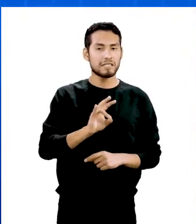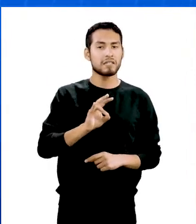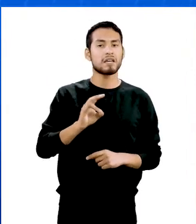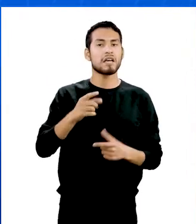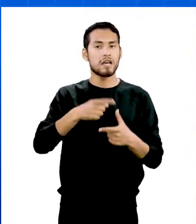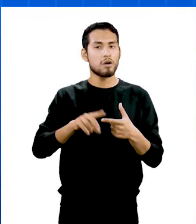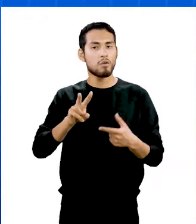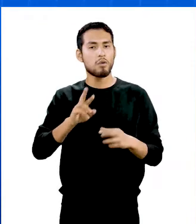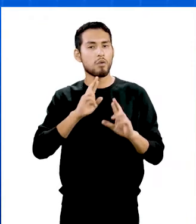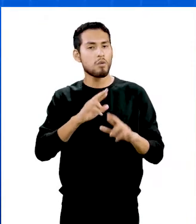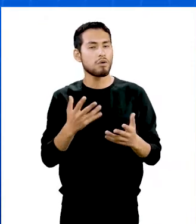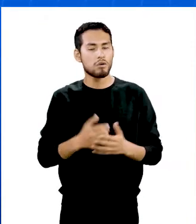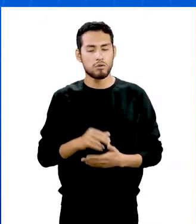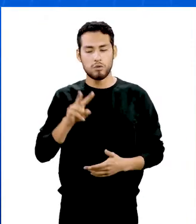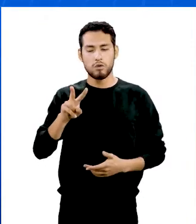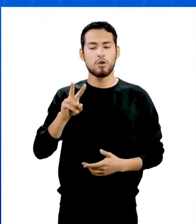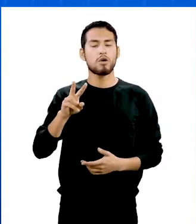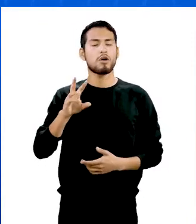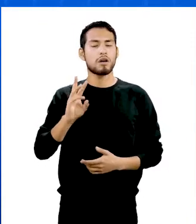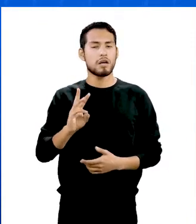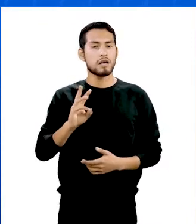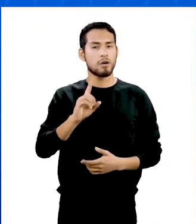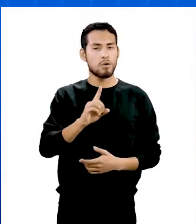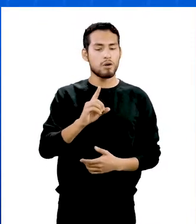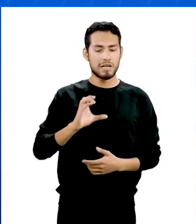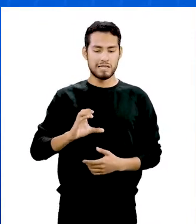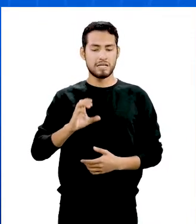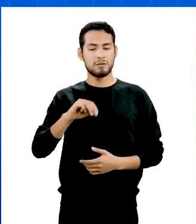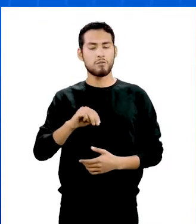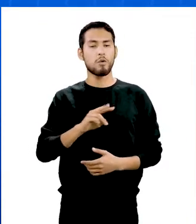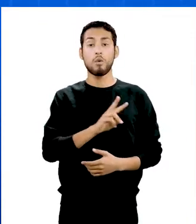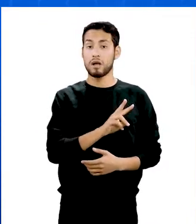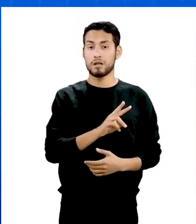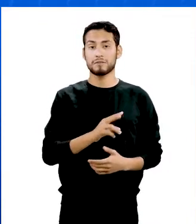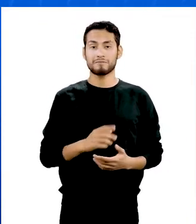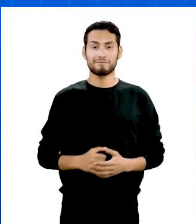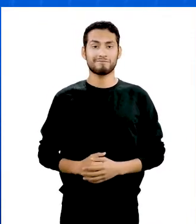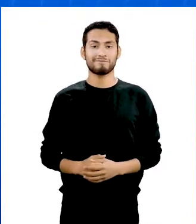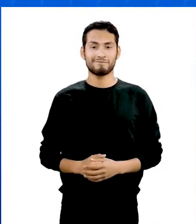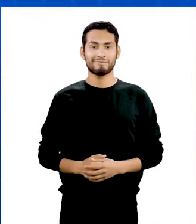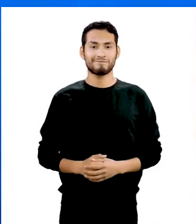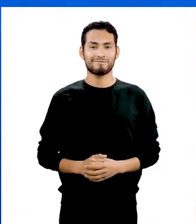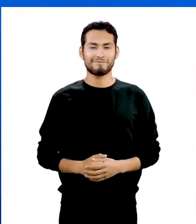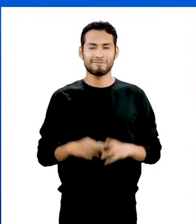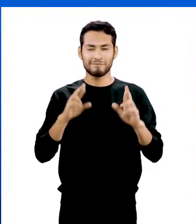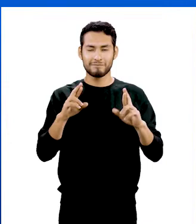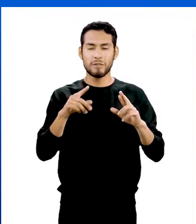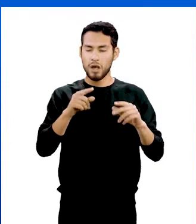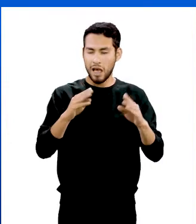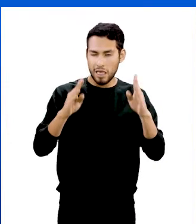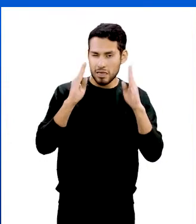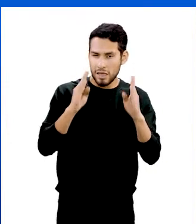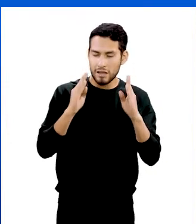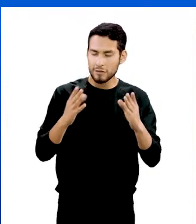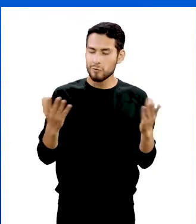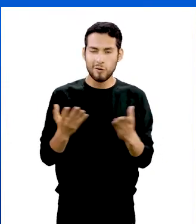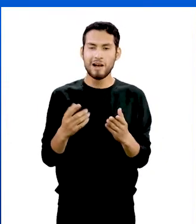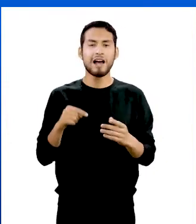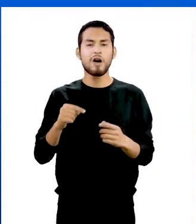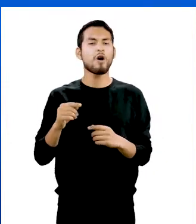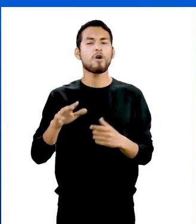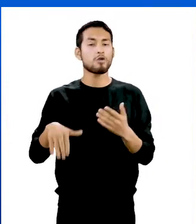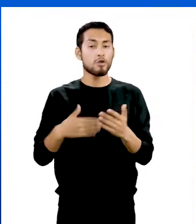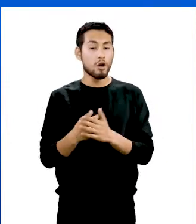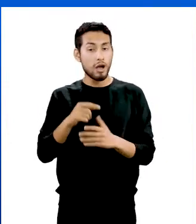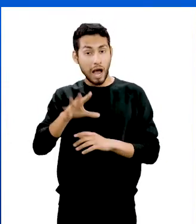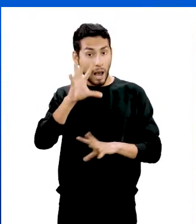da como resultado final 261 centímetros cuadrados. Espero que hayan estado muy atentos,